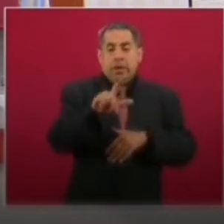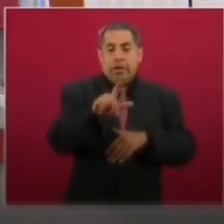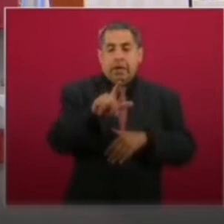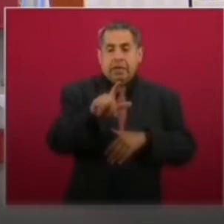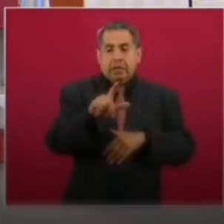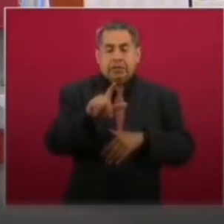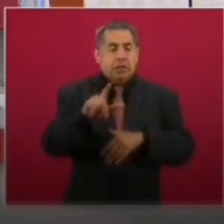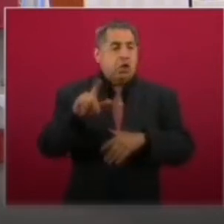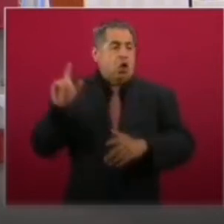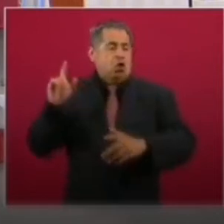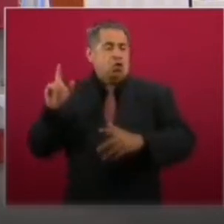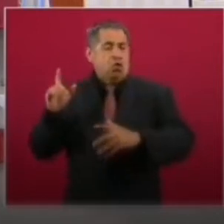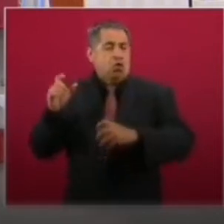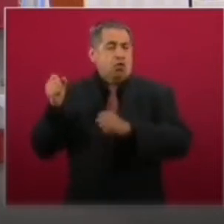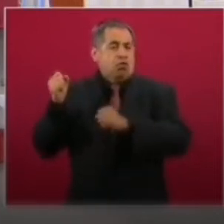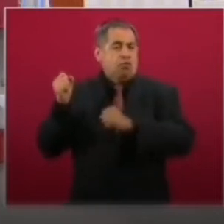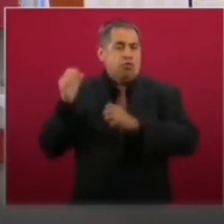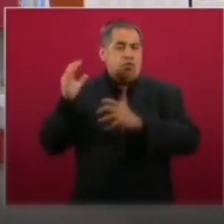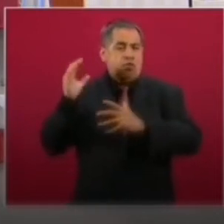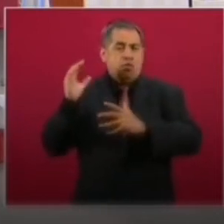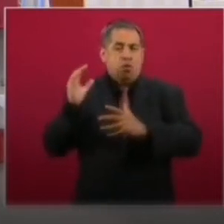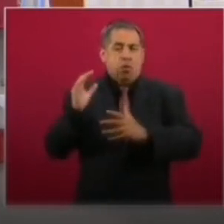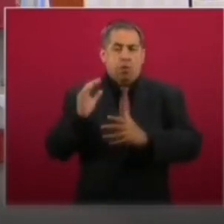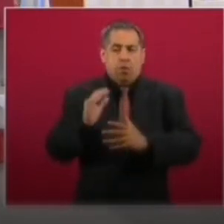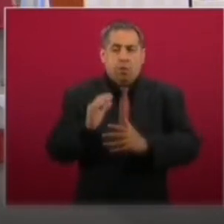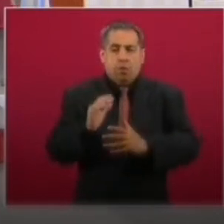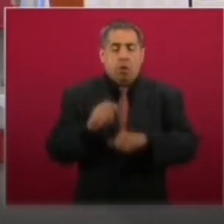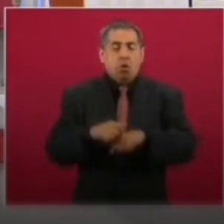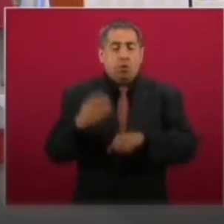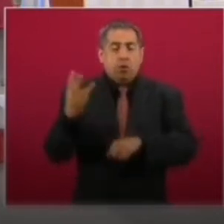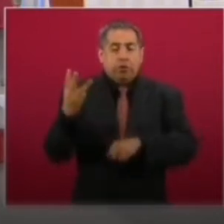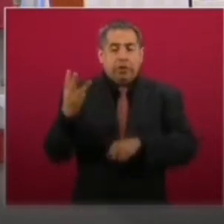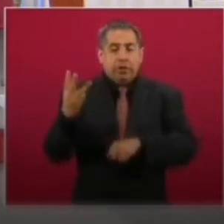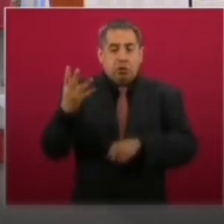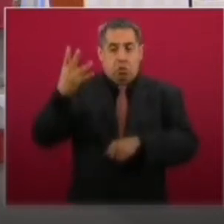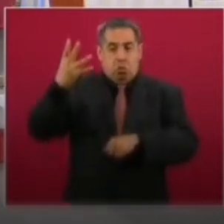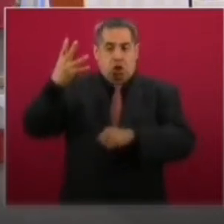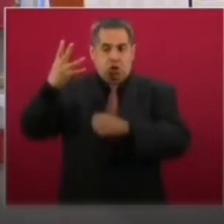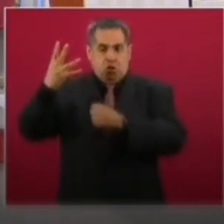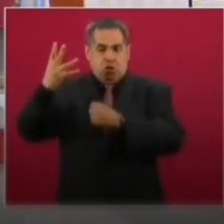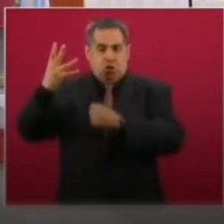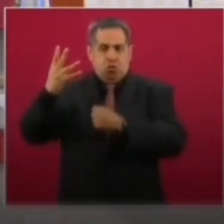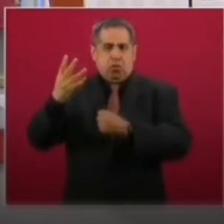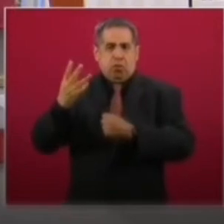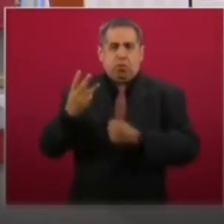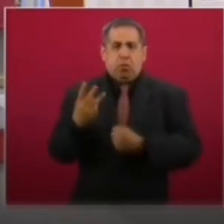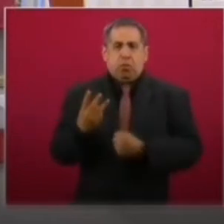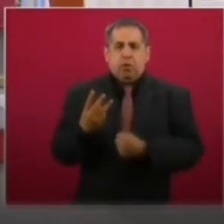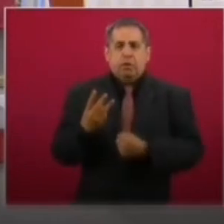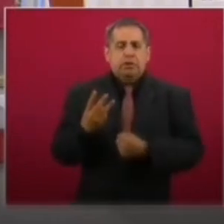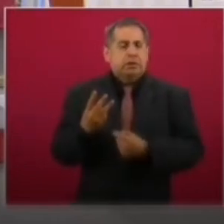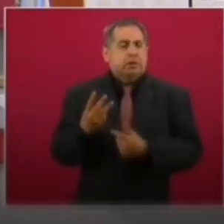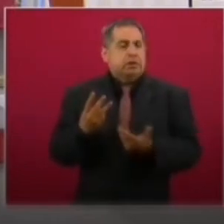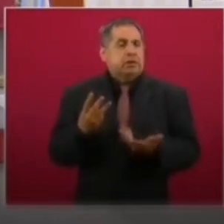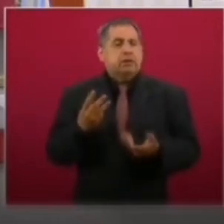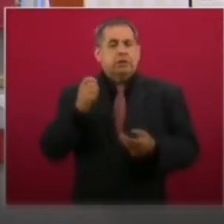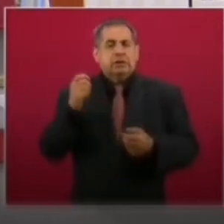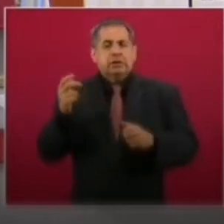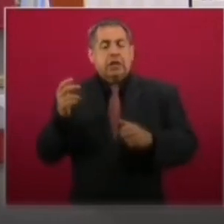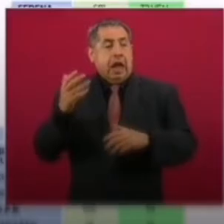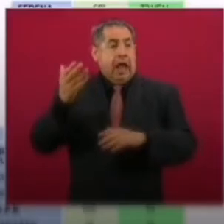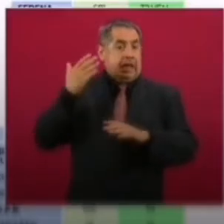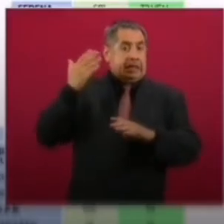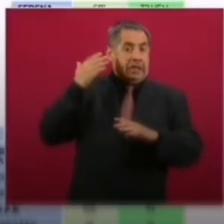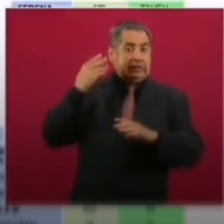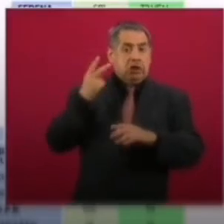disminuyó su categoría a categoría tres. Esto quiere decir que los vientos venían arriba de